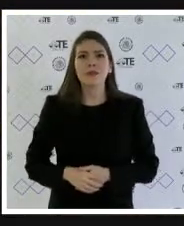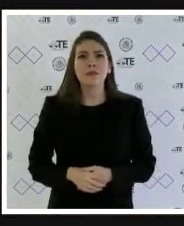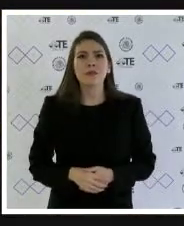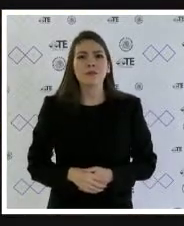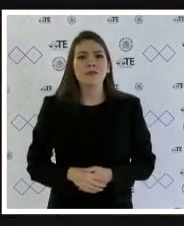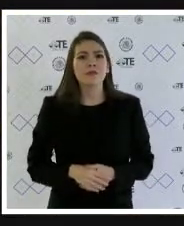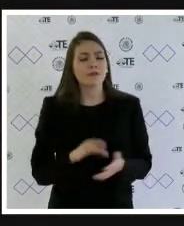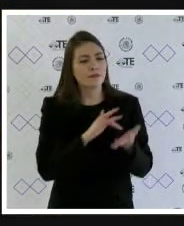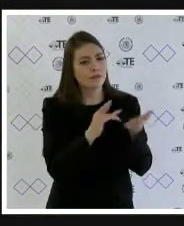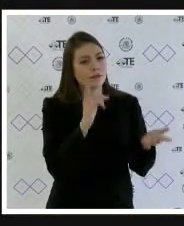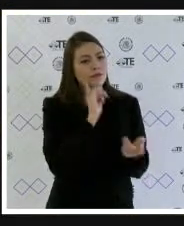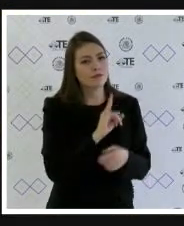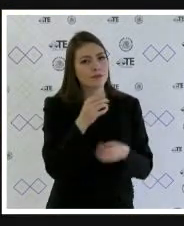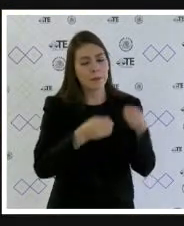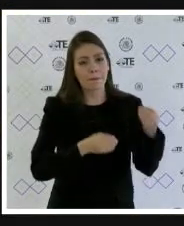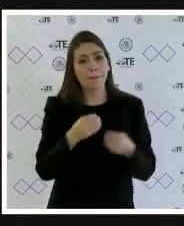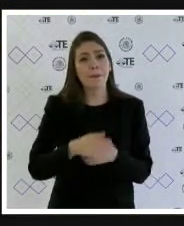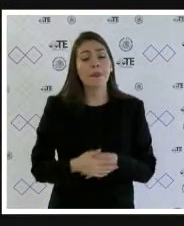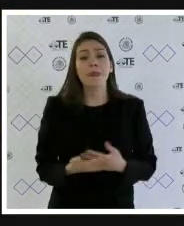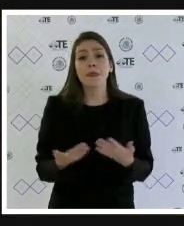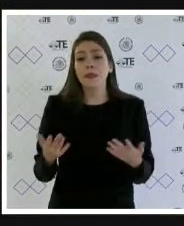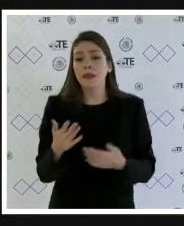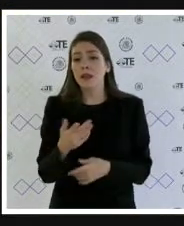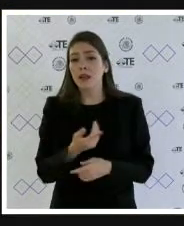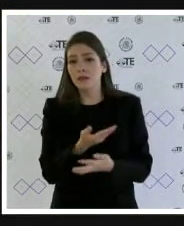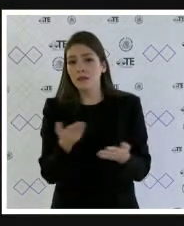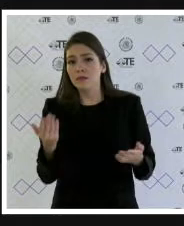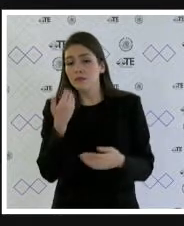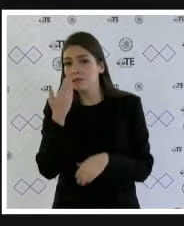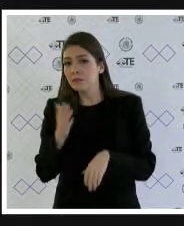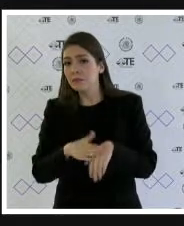gracias magistrado mercado alguien más que desee intervenir